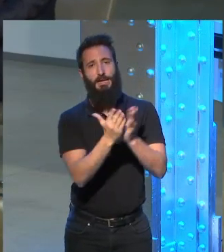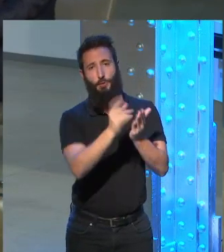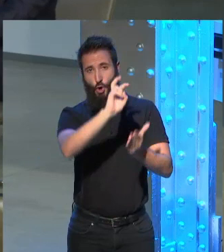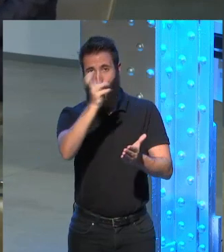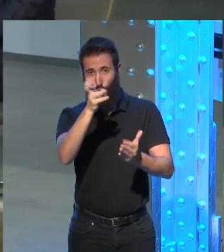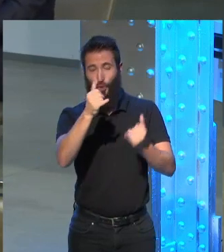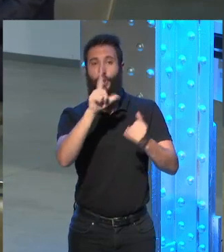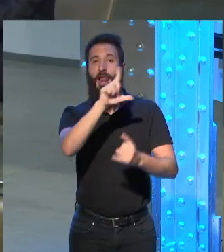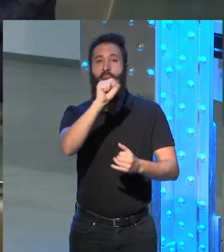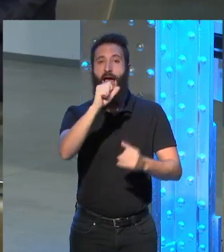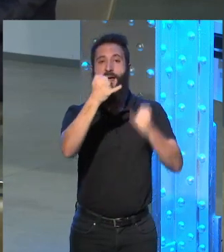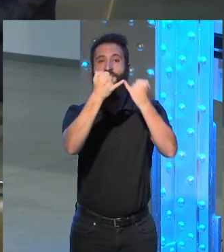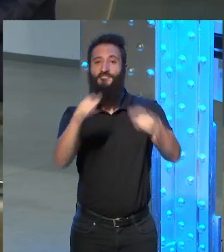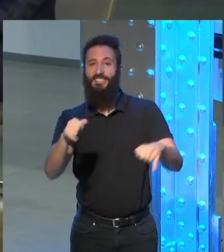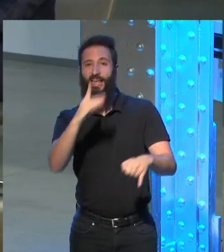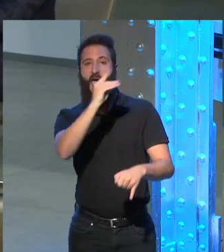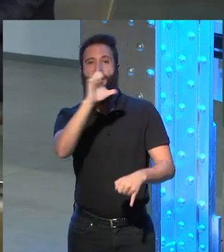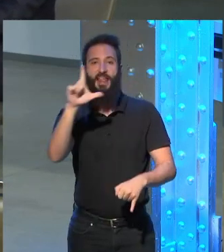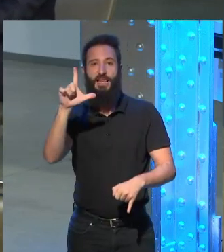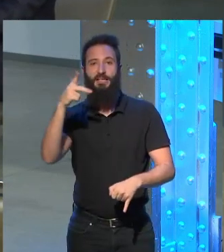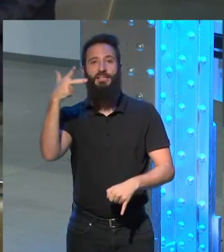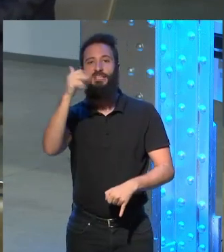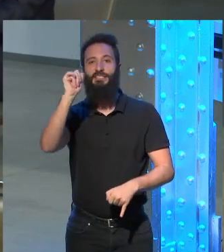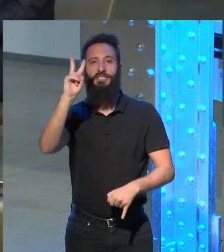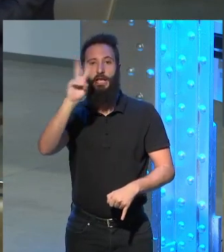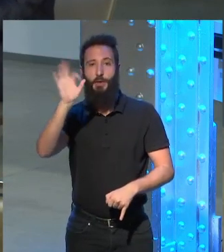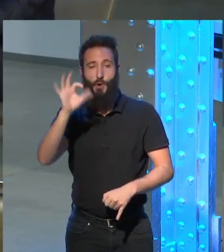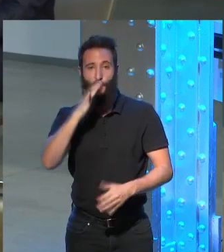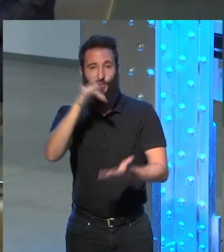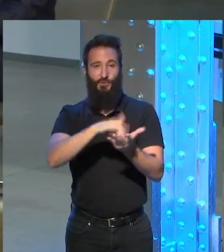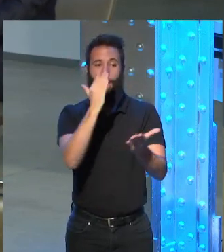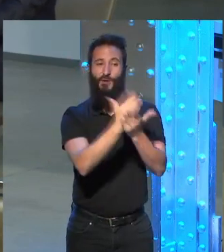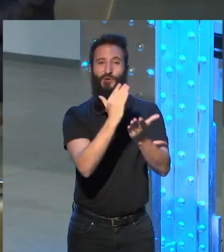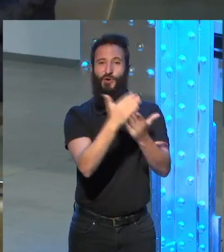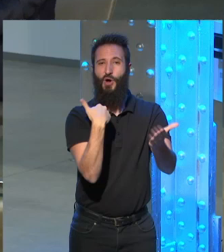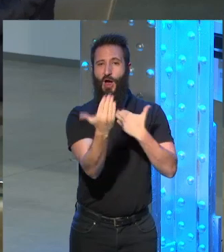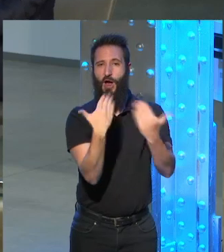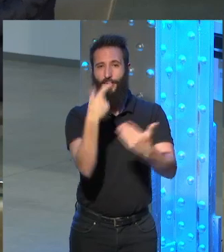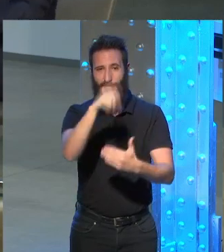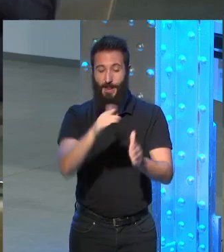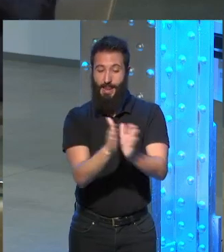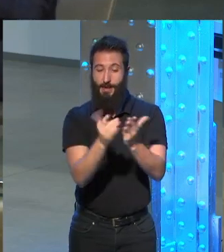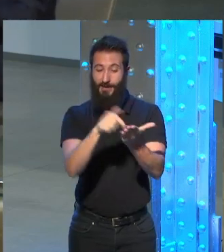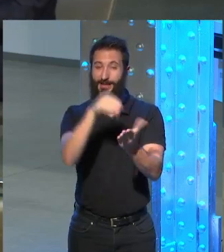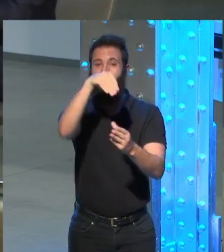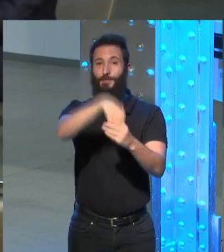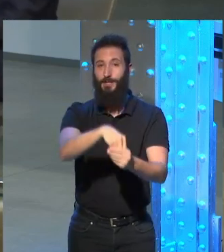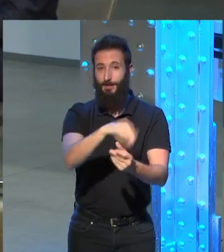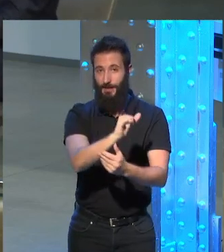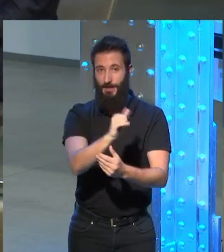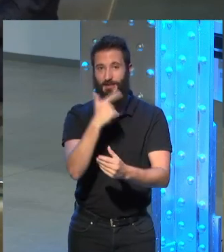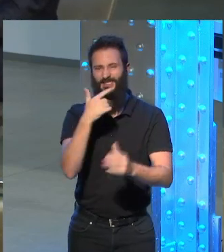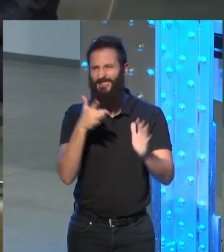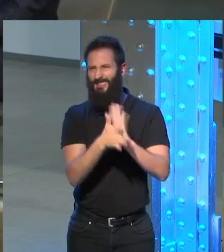es otra de las novelas que conversamos en el curso y que aparecen representadas en el libro el eje de casi todos